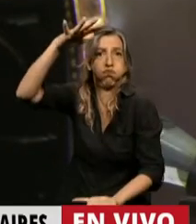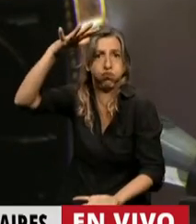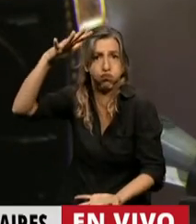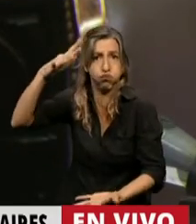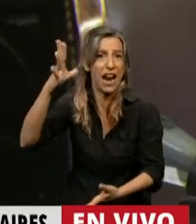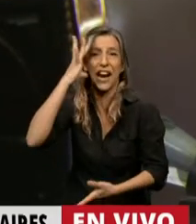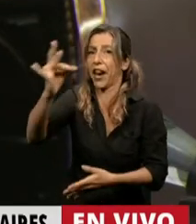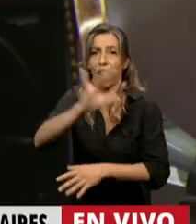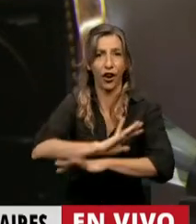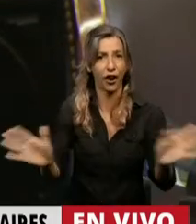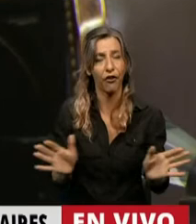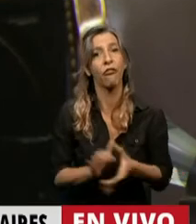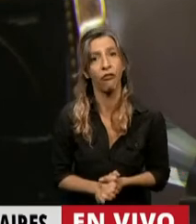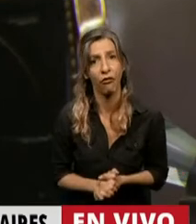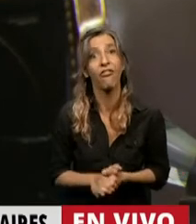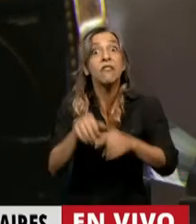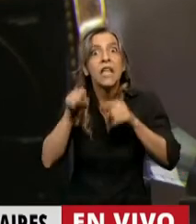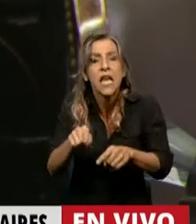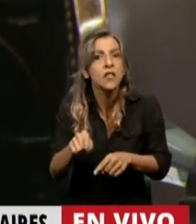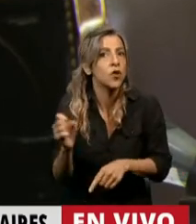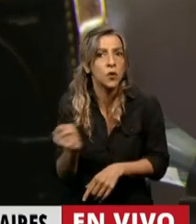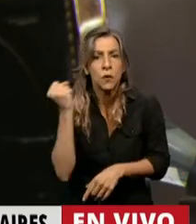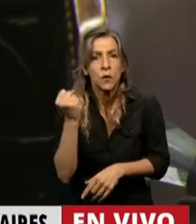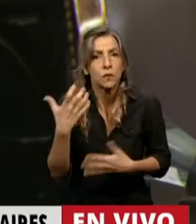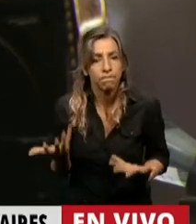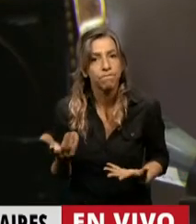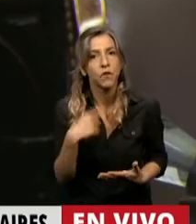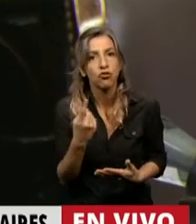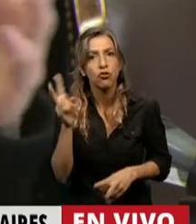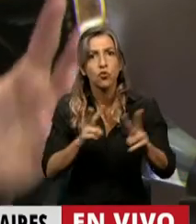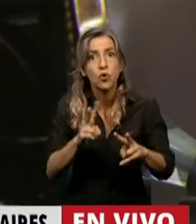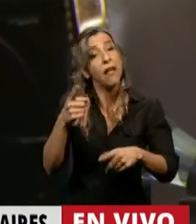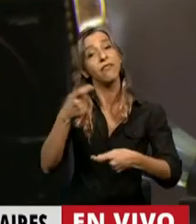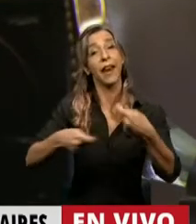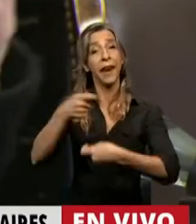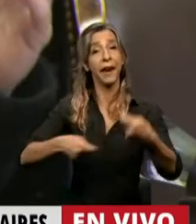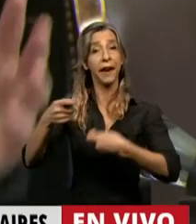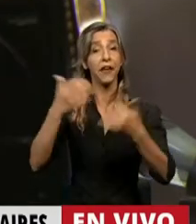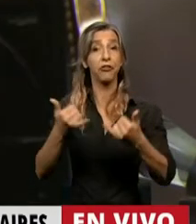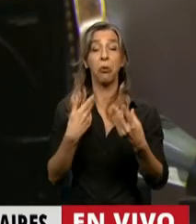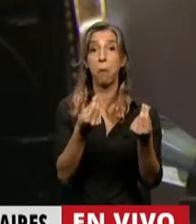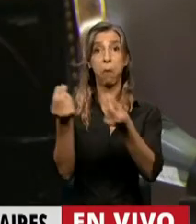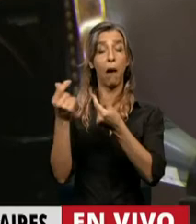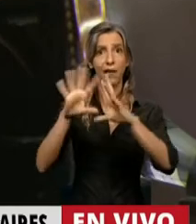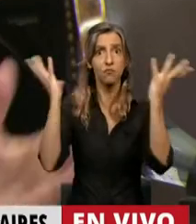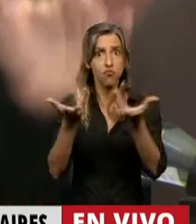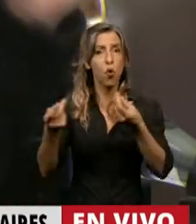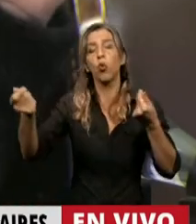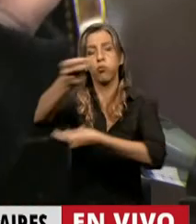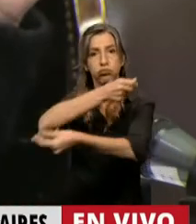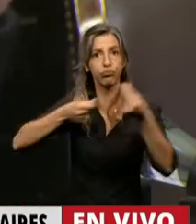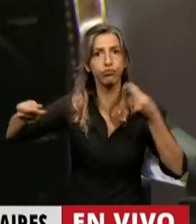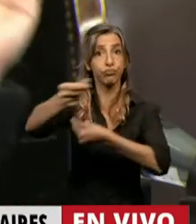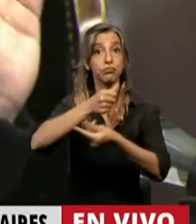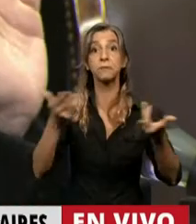enfrentando y justamente ese tráfico, ese negocio genera movimiento de capitales a nivel internacional que luego